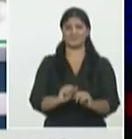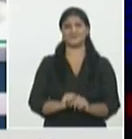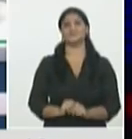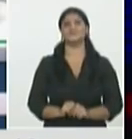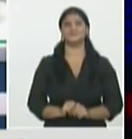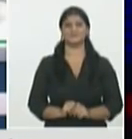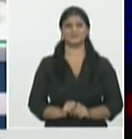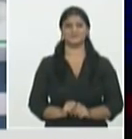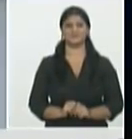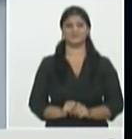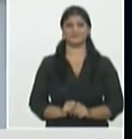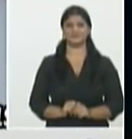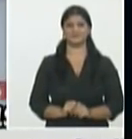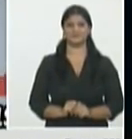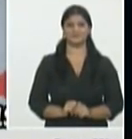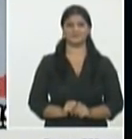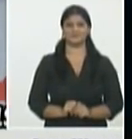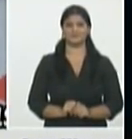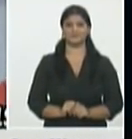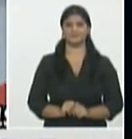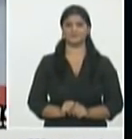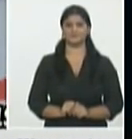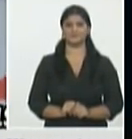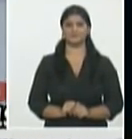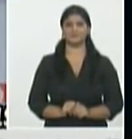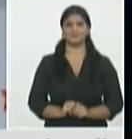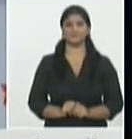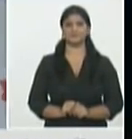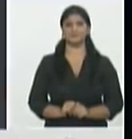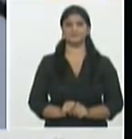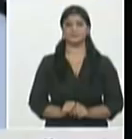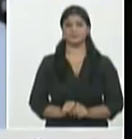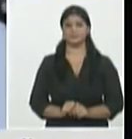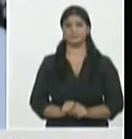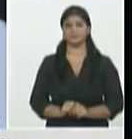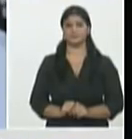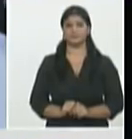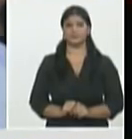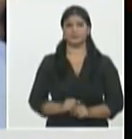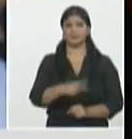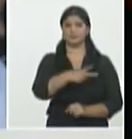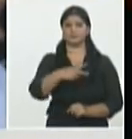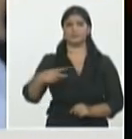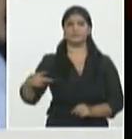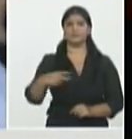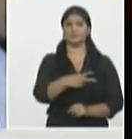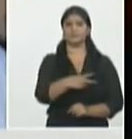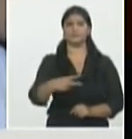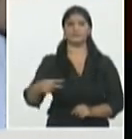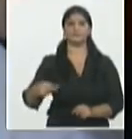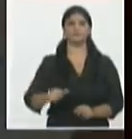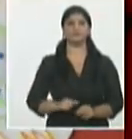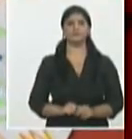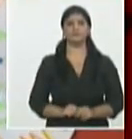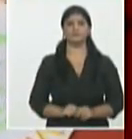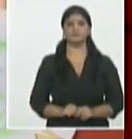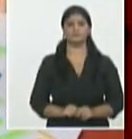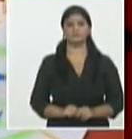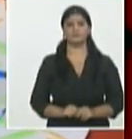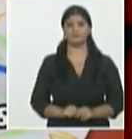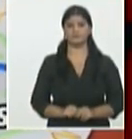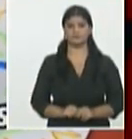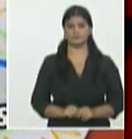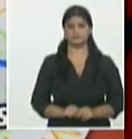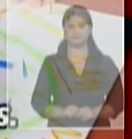informaciones que que es el coronavirus ha eso cualquiera lo sabe es un